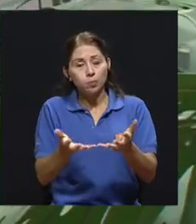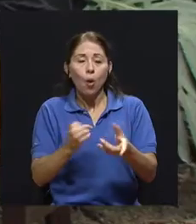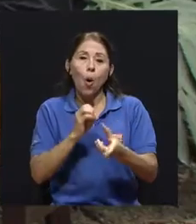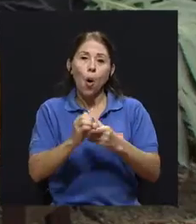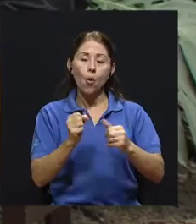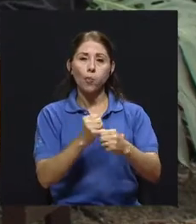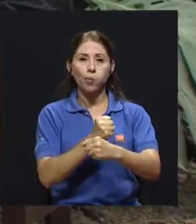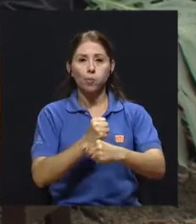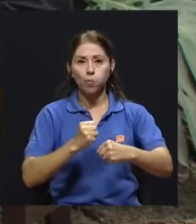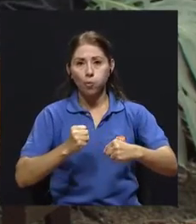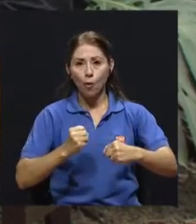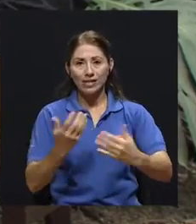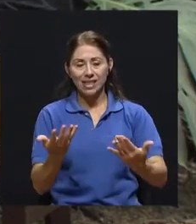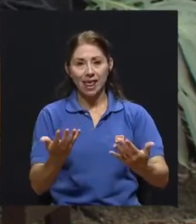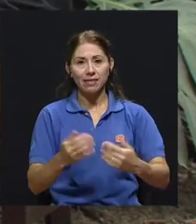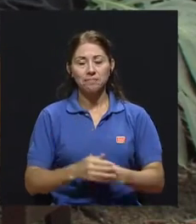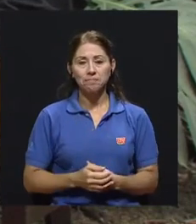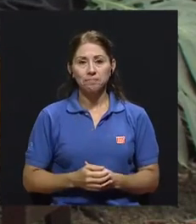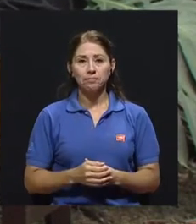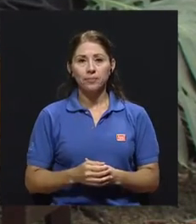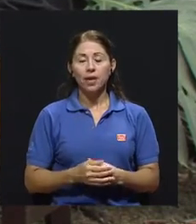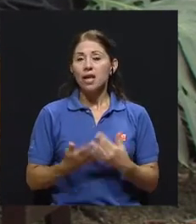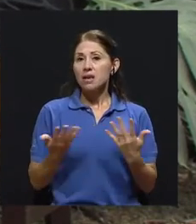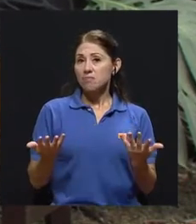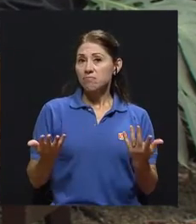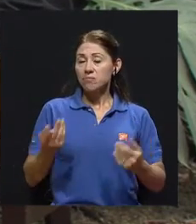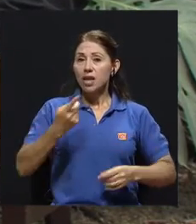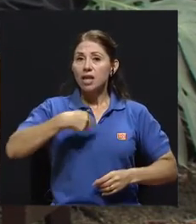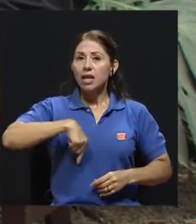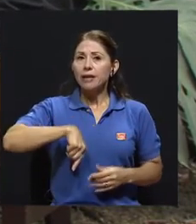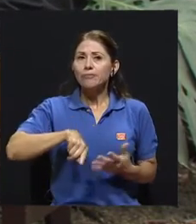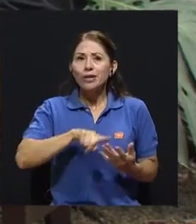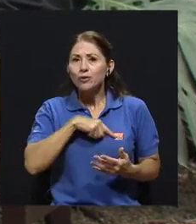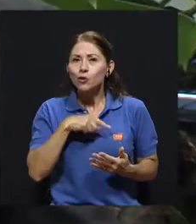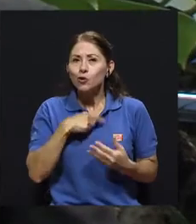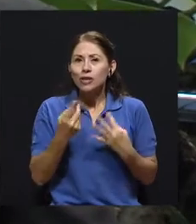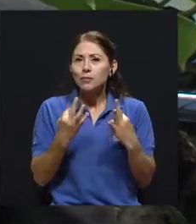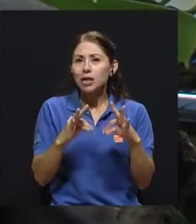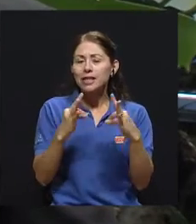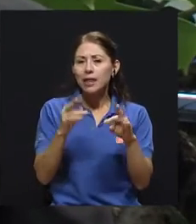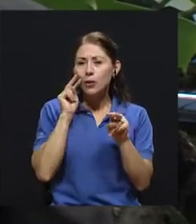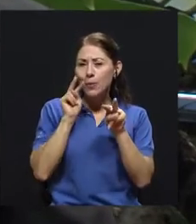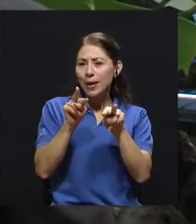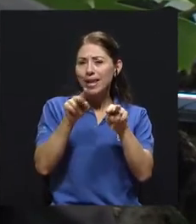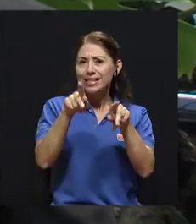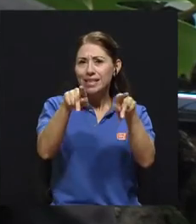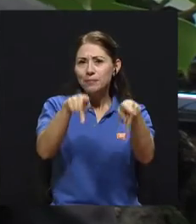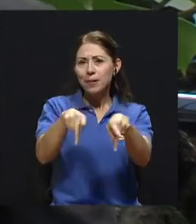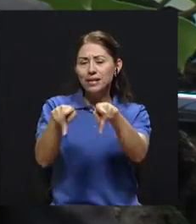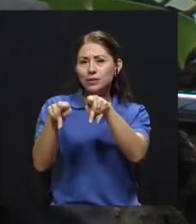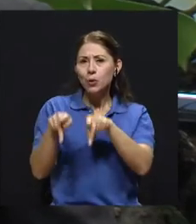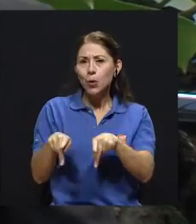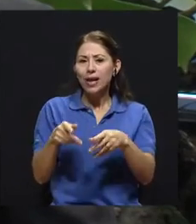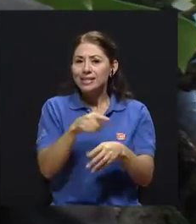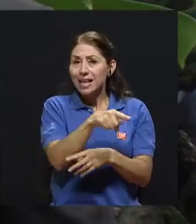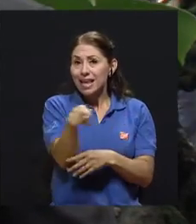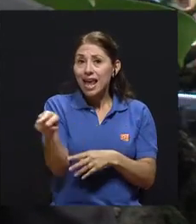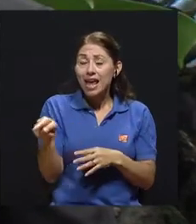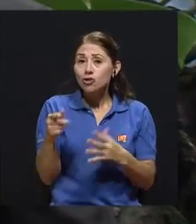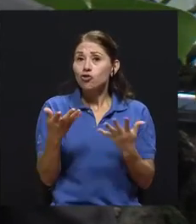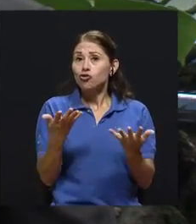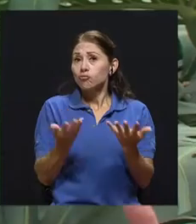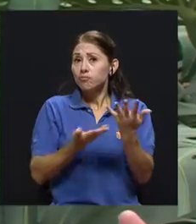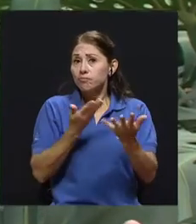¿Y qué es lo que, digamos, aquí estamos tratando? Estas personas, más bien, la pregunta es lo que buscan es la aceptación, tal vez,